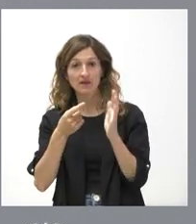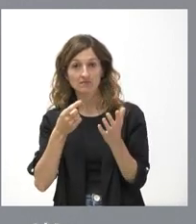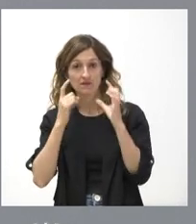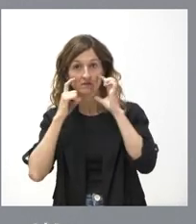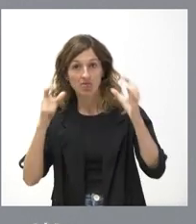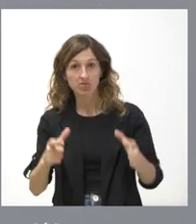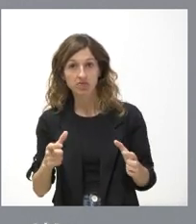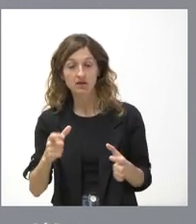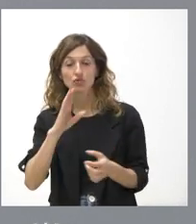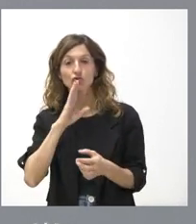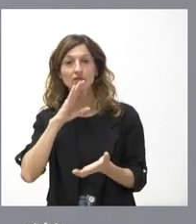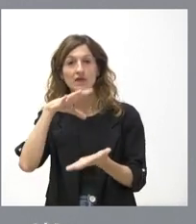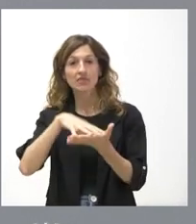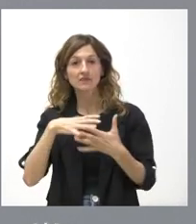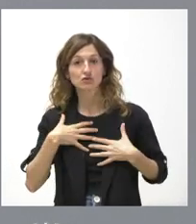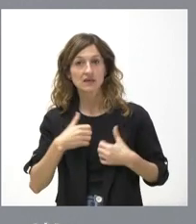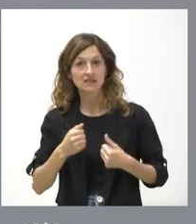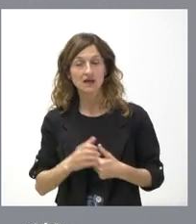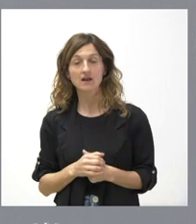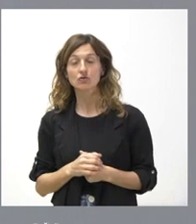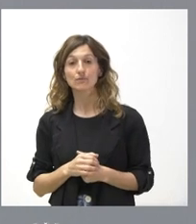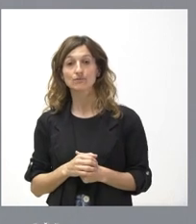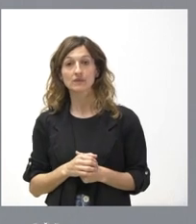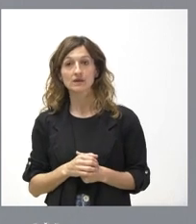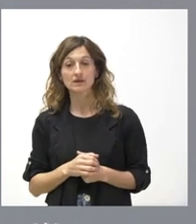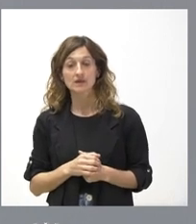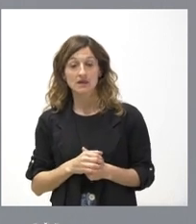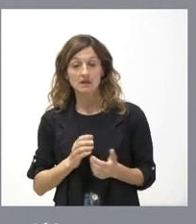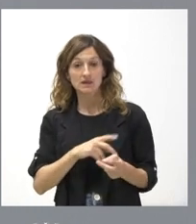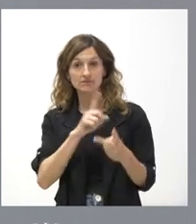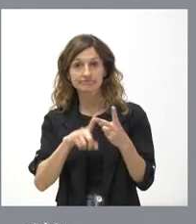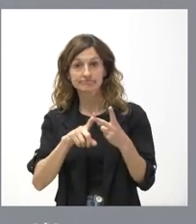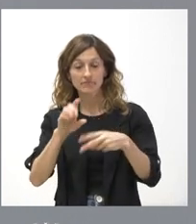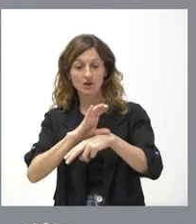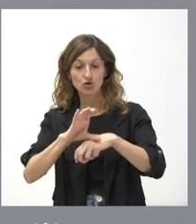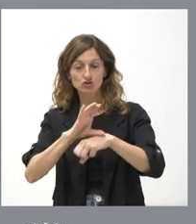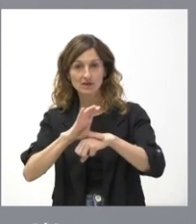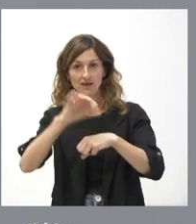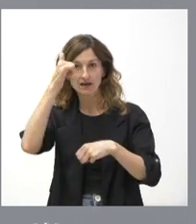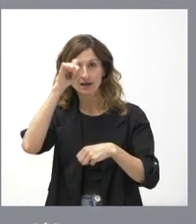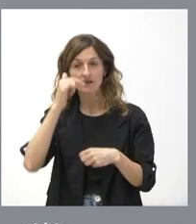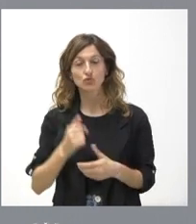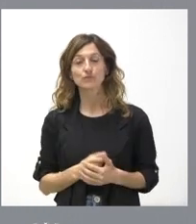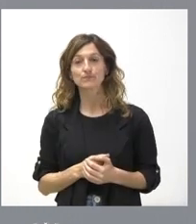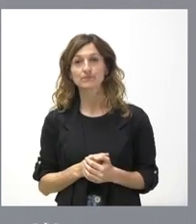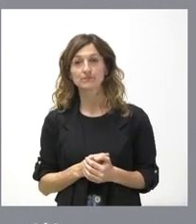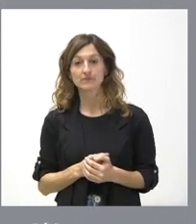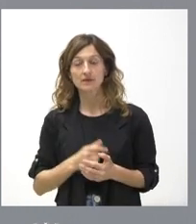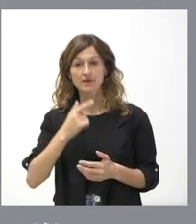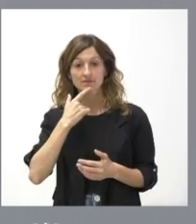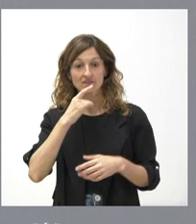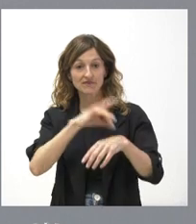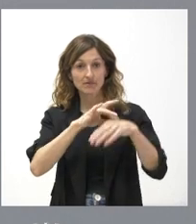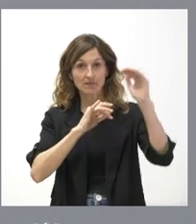en los centros sanitarios. Y el segundo ámbito que el propio consejero, en función de esta prevalencia y su disminución,